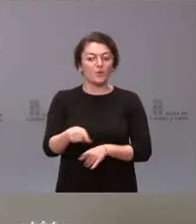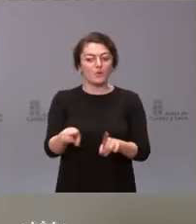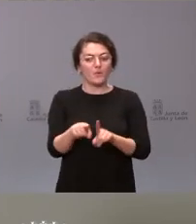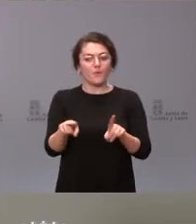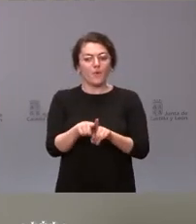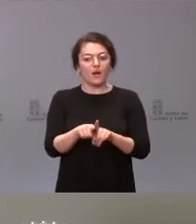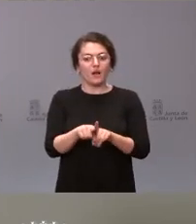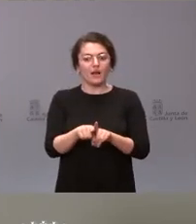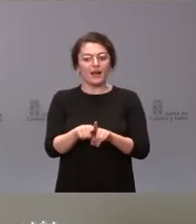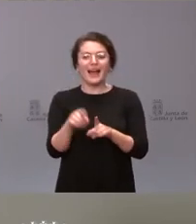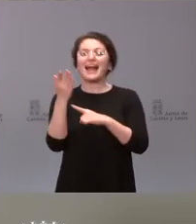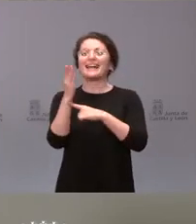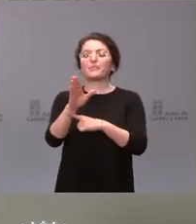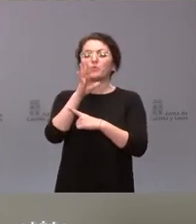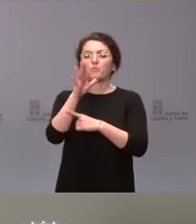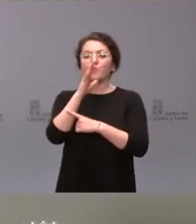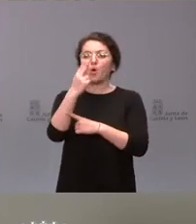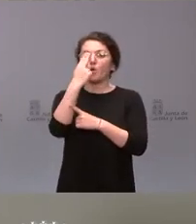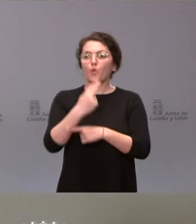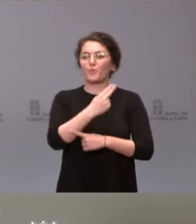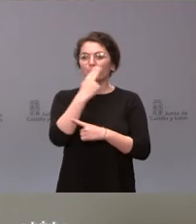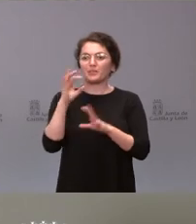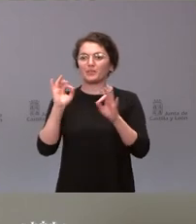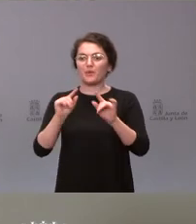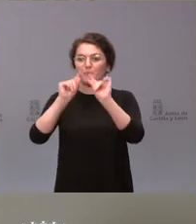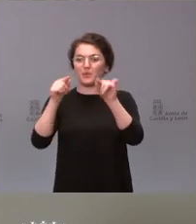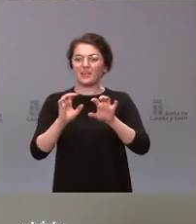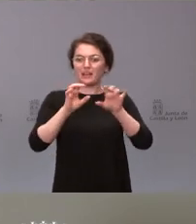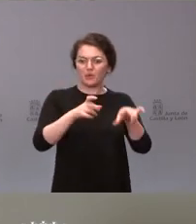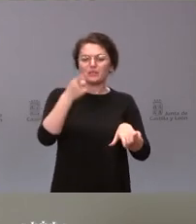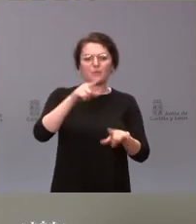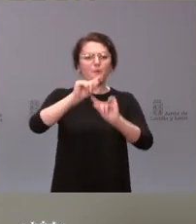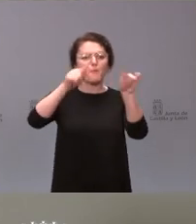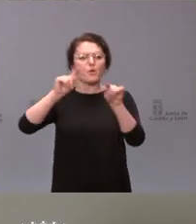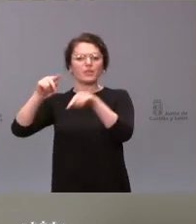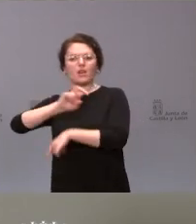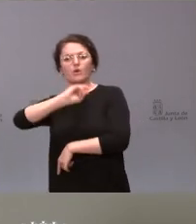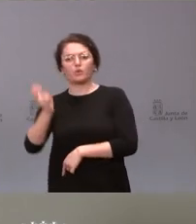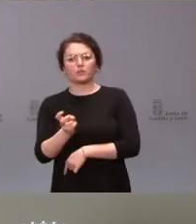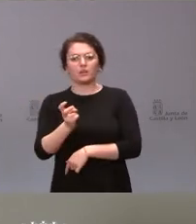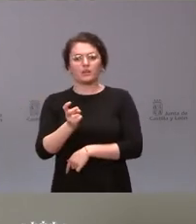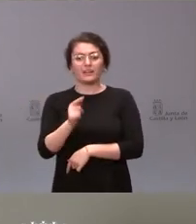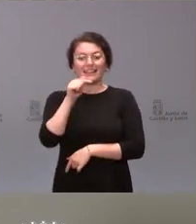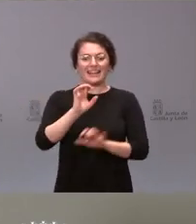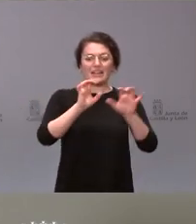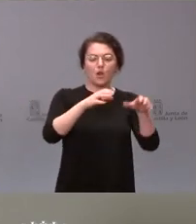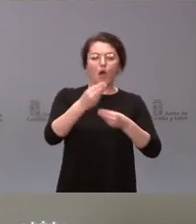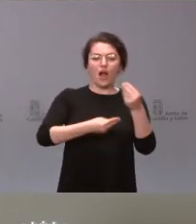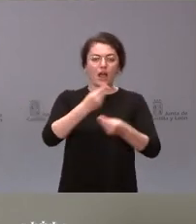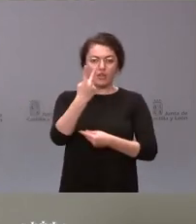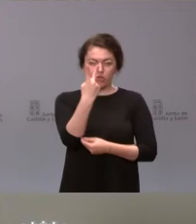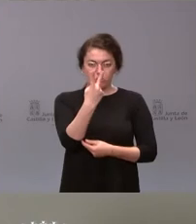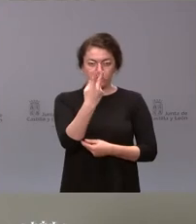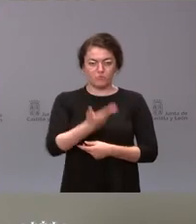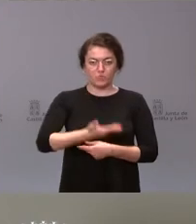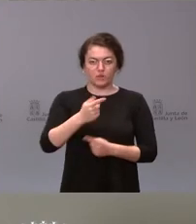de nuestro compromiso con la provincia de León como con el resto de las provincias hay dos actuaciones relevantes que es el que tiene que ver